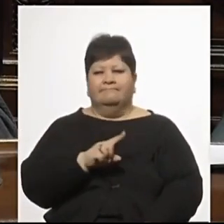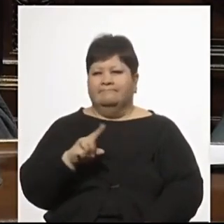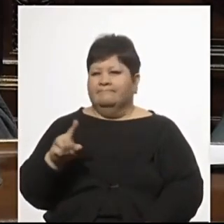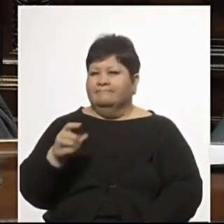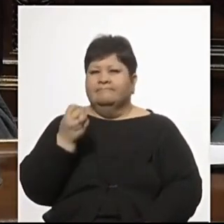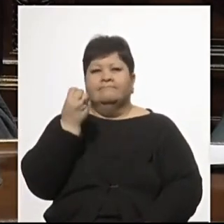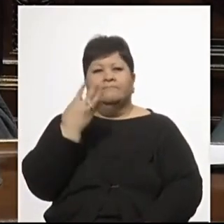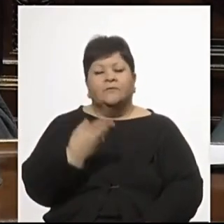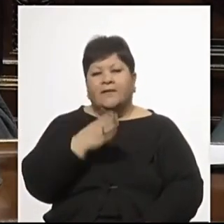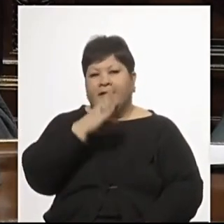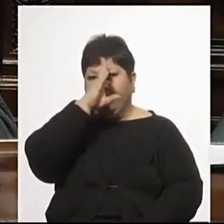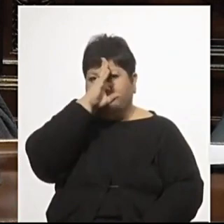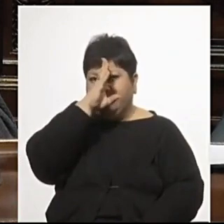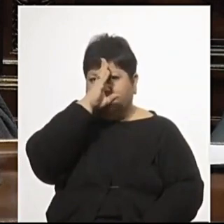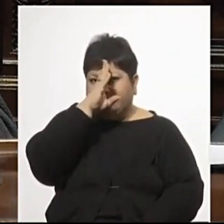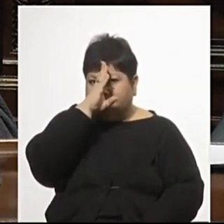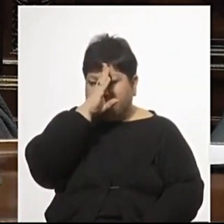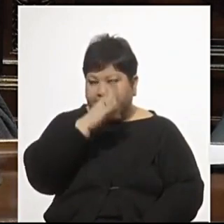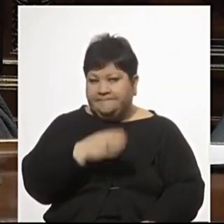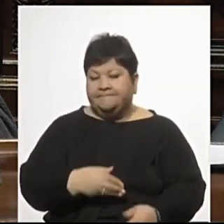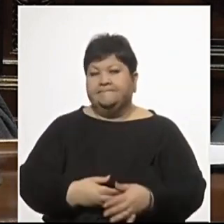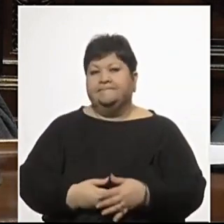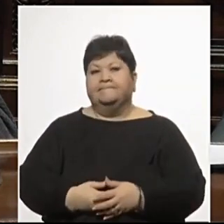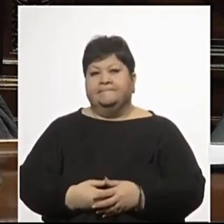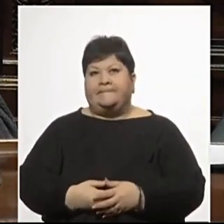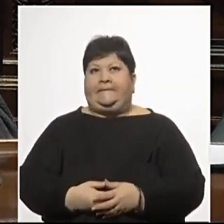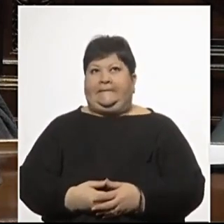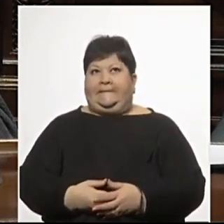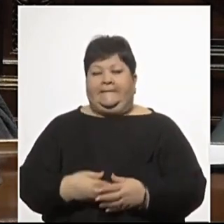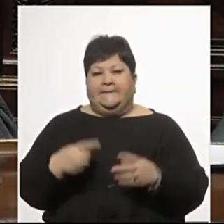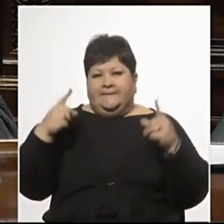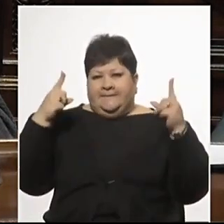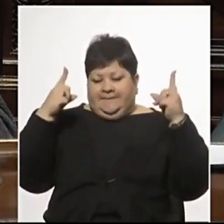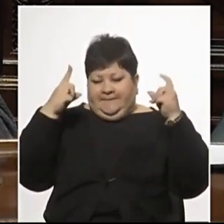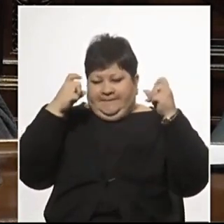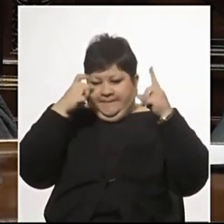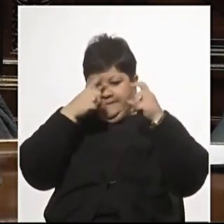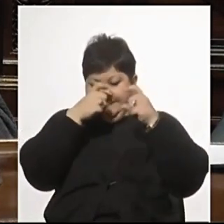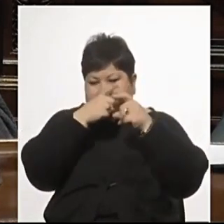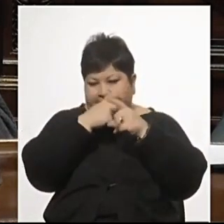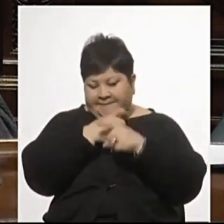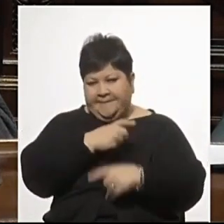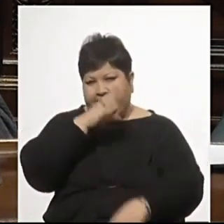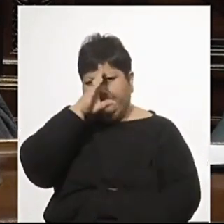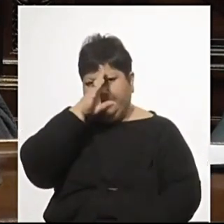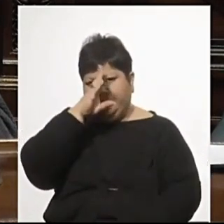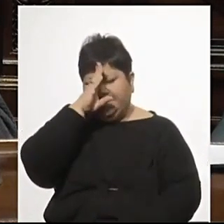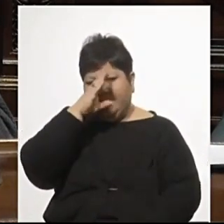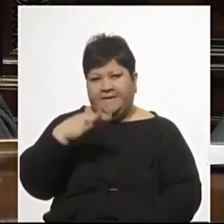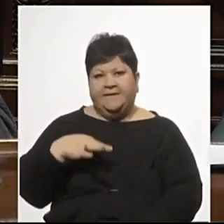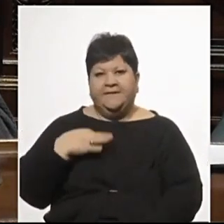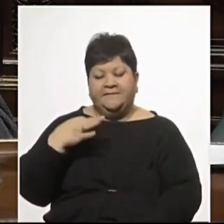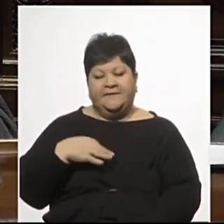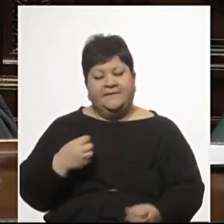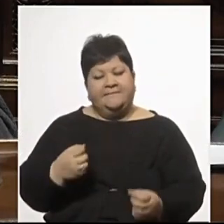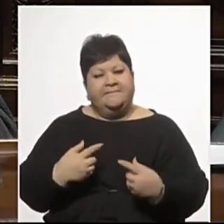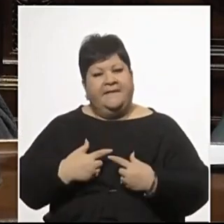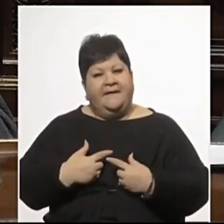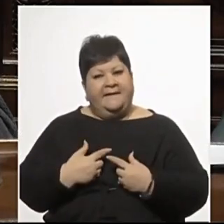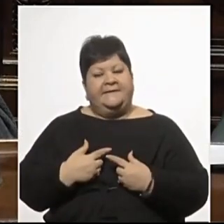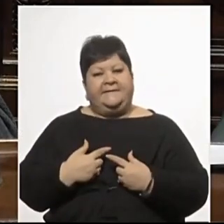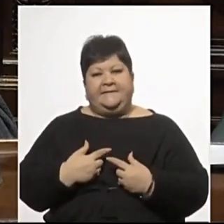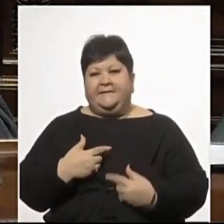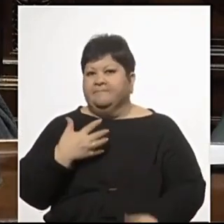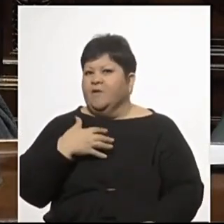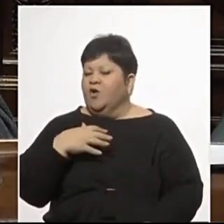aprendí una dura lesión que me impuso la vida que el odio termina